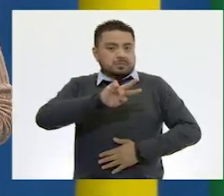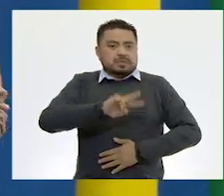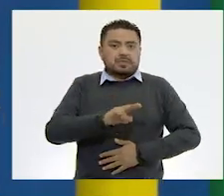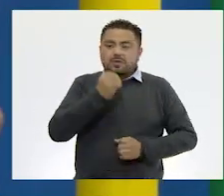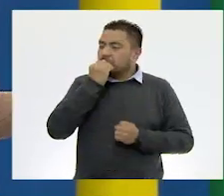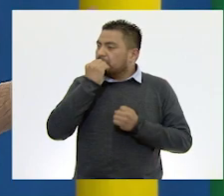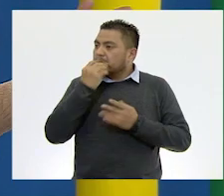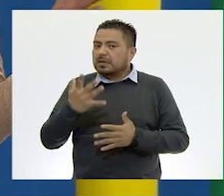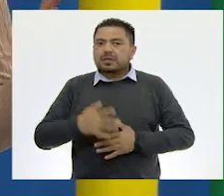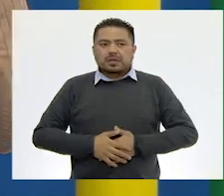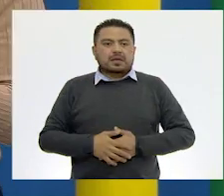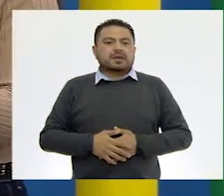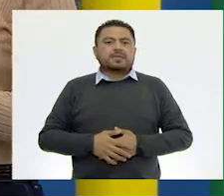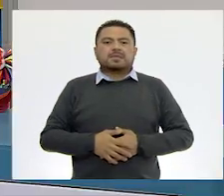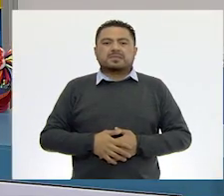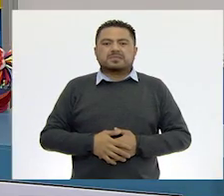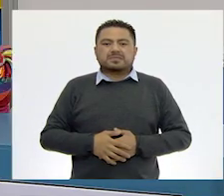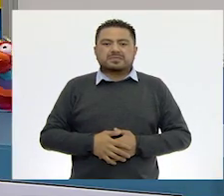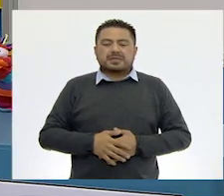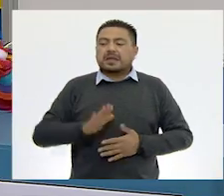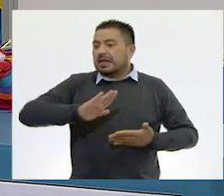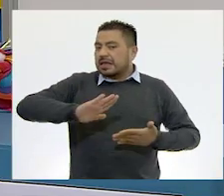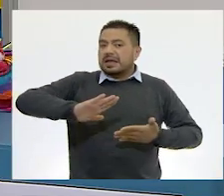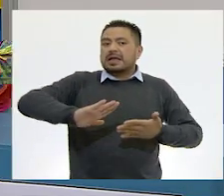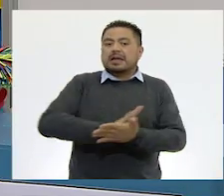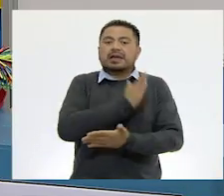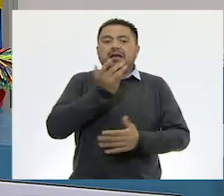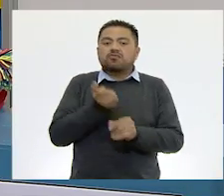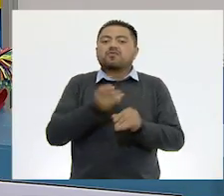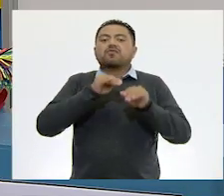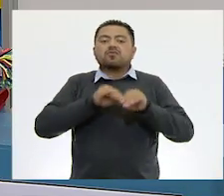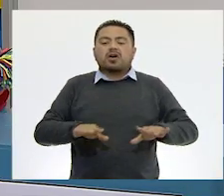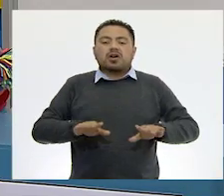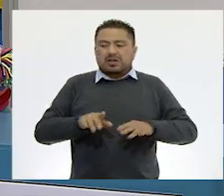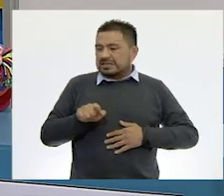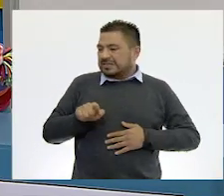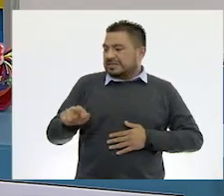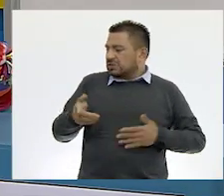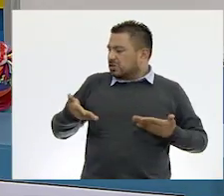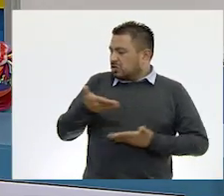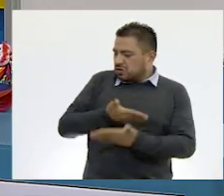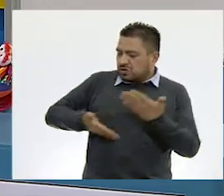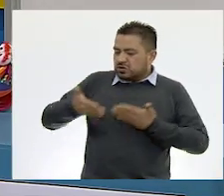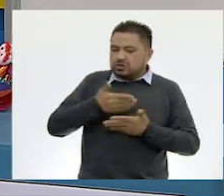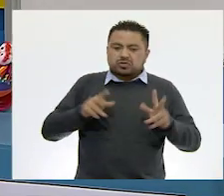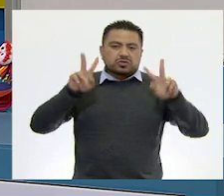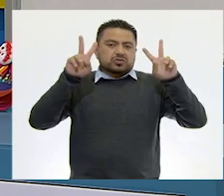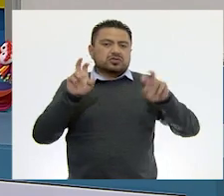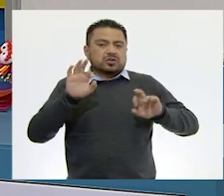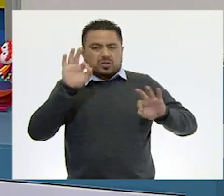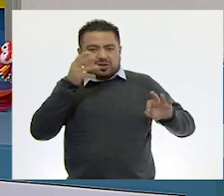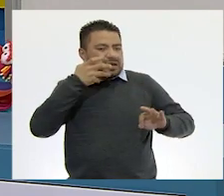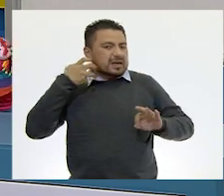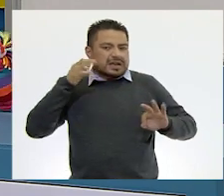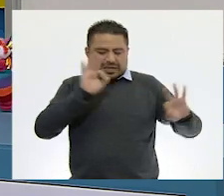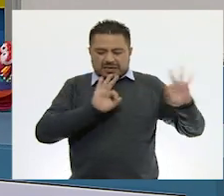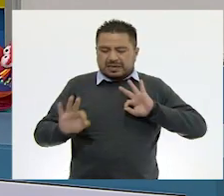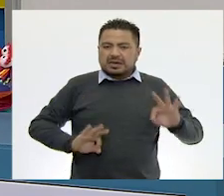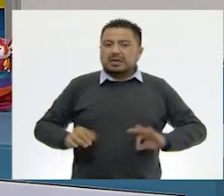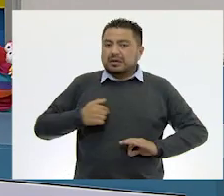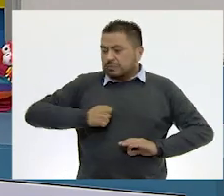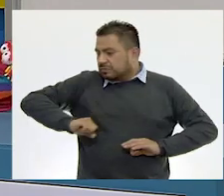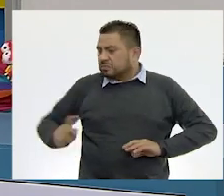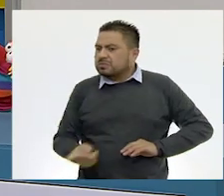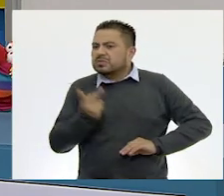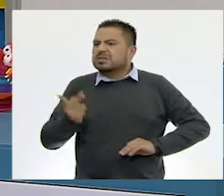majestuoso! ¡Balán! Además de la información que Sebastián nos ha compartido sobre el jaguar, quiero comentarles